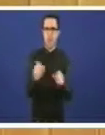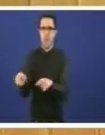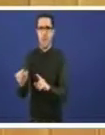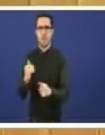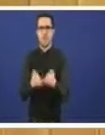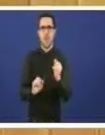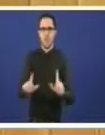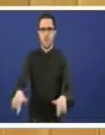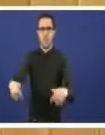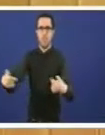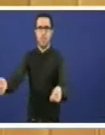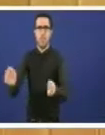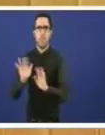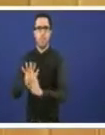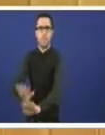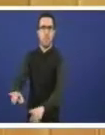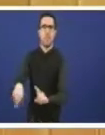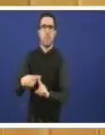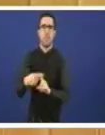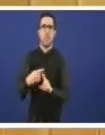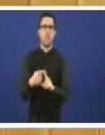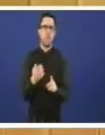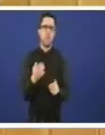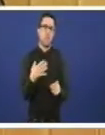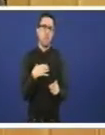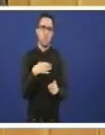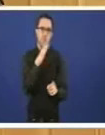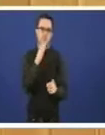é a solución proscrita polas propias directivas comunitarias